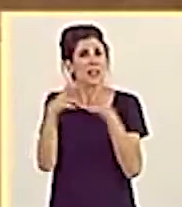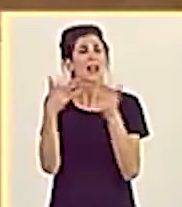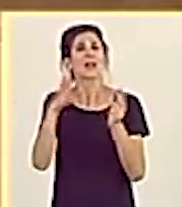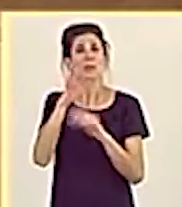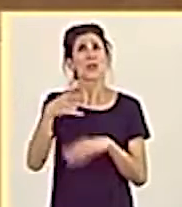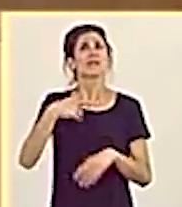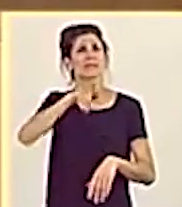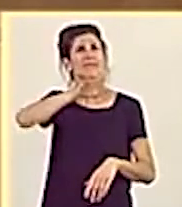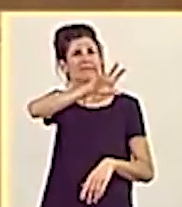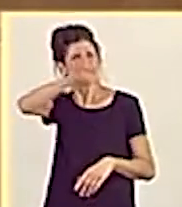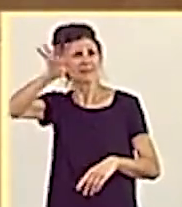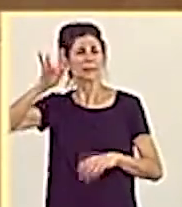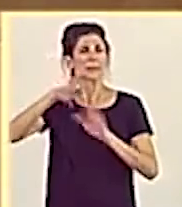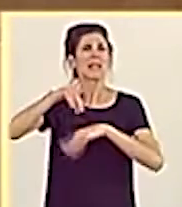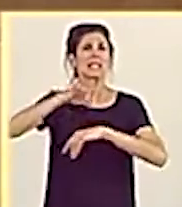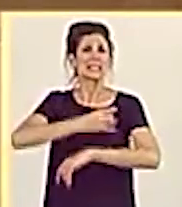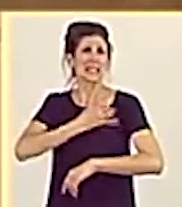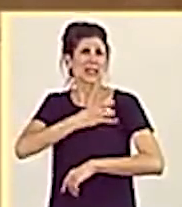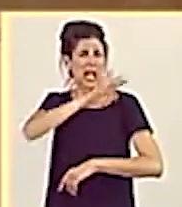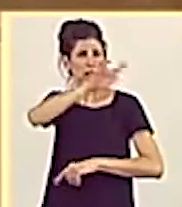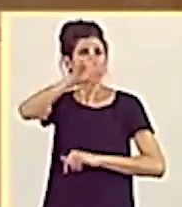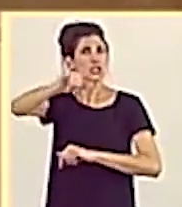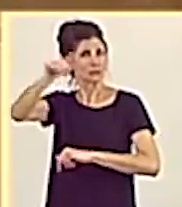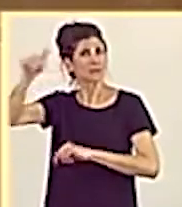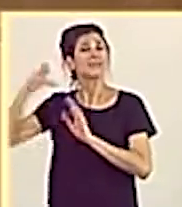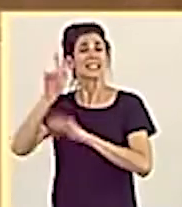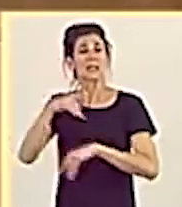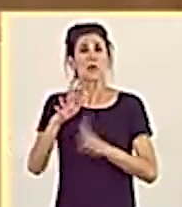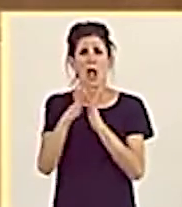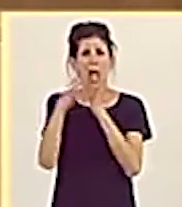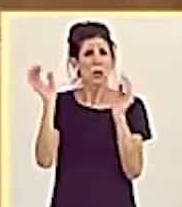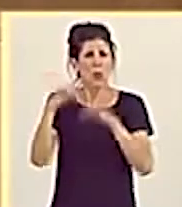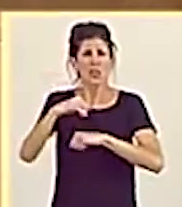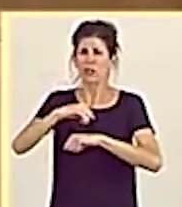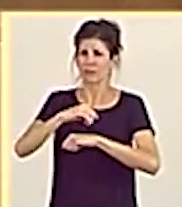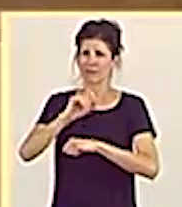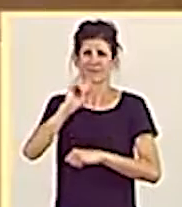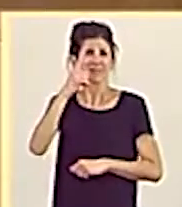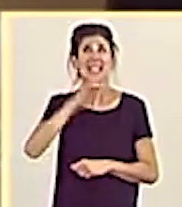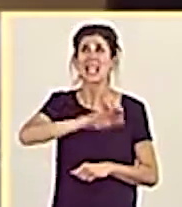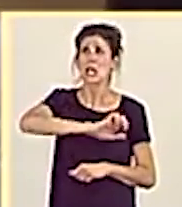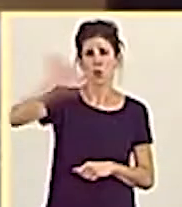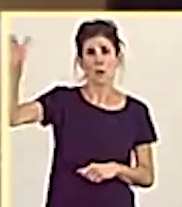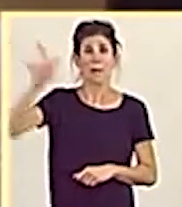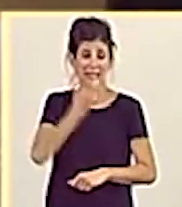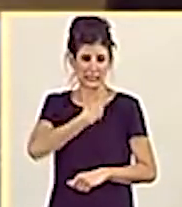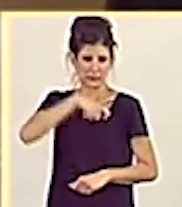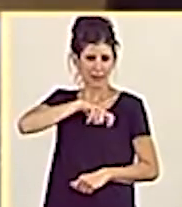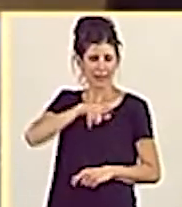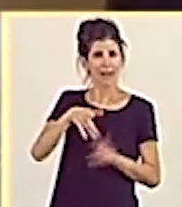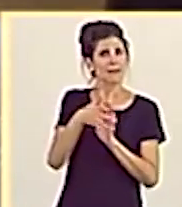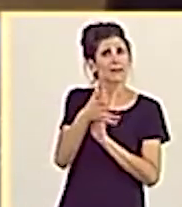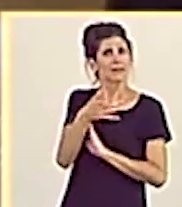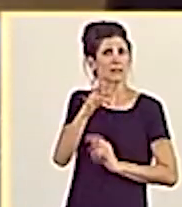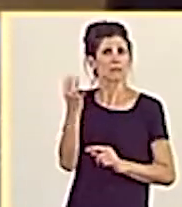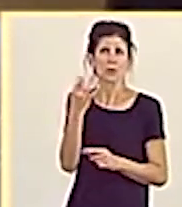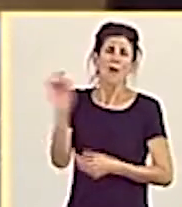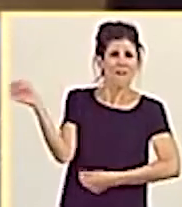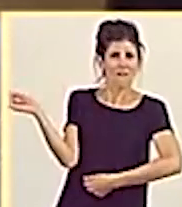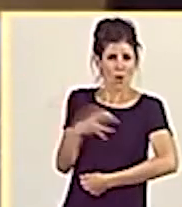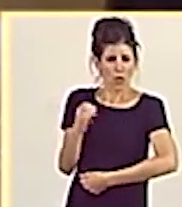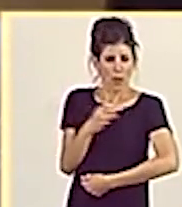patronal y con los sindicatos. Un gran acuerdo en Europa para que España sea una gran receptora de fondos para